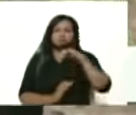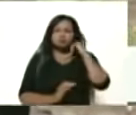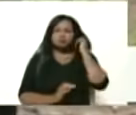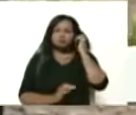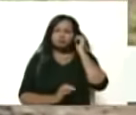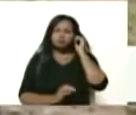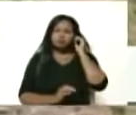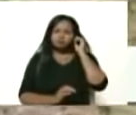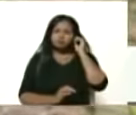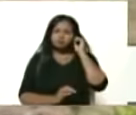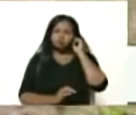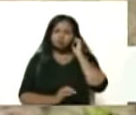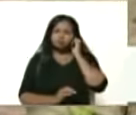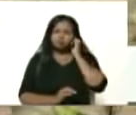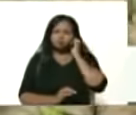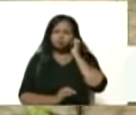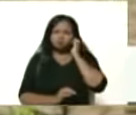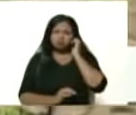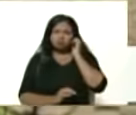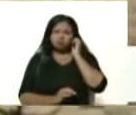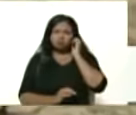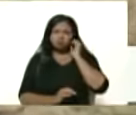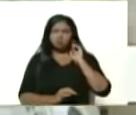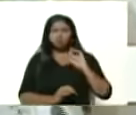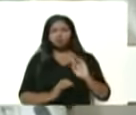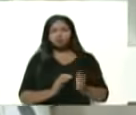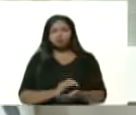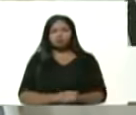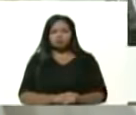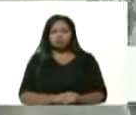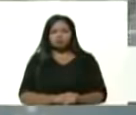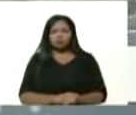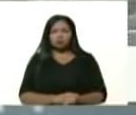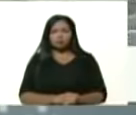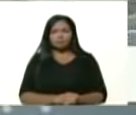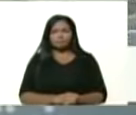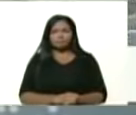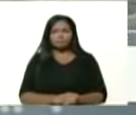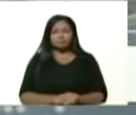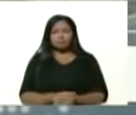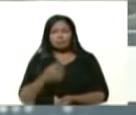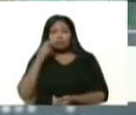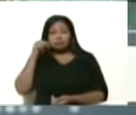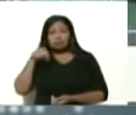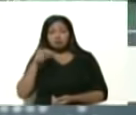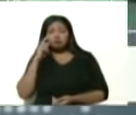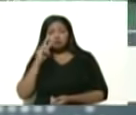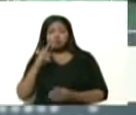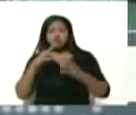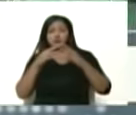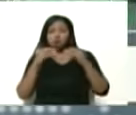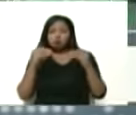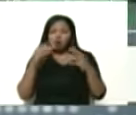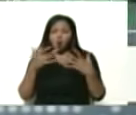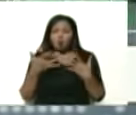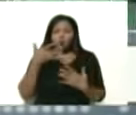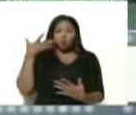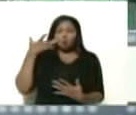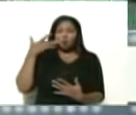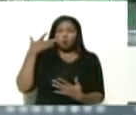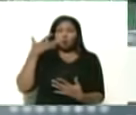desde aquí viendo todo con admiración